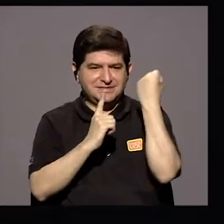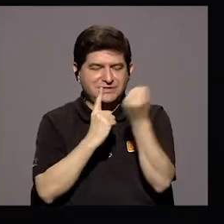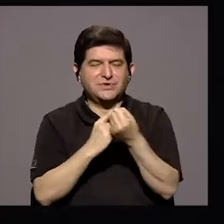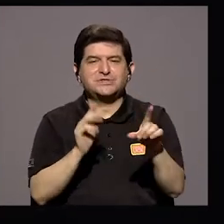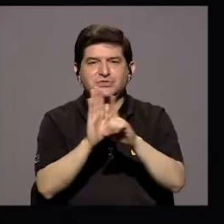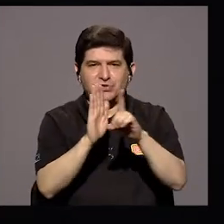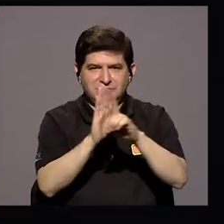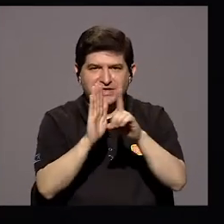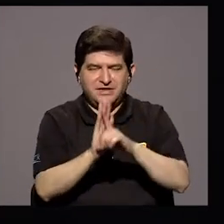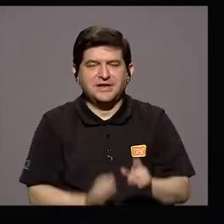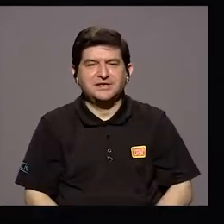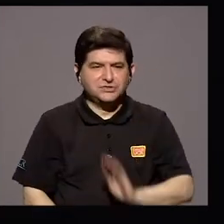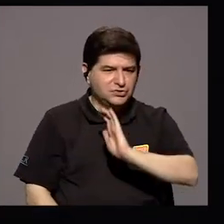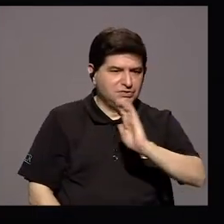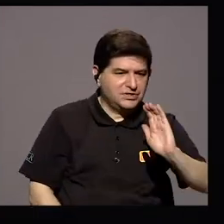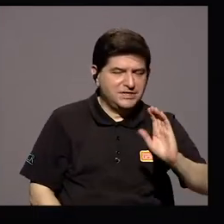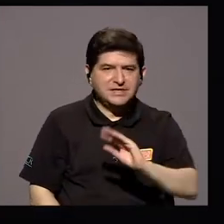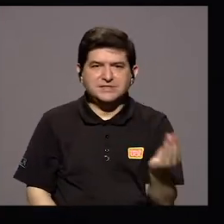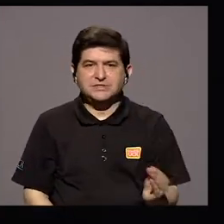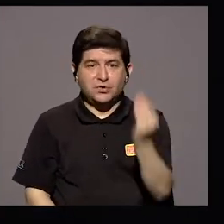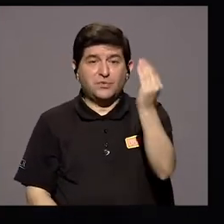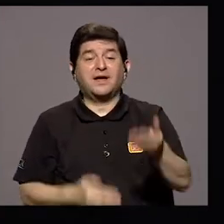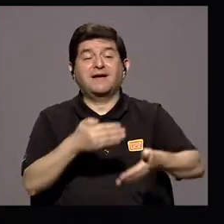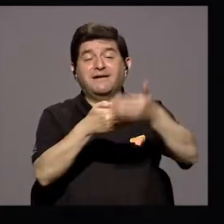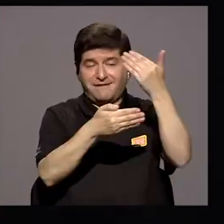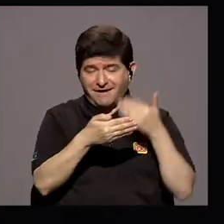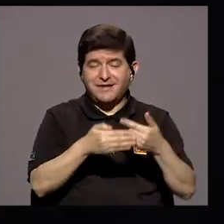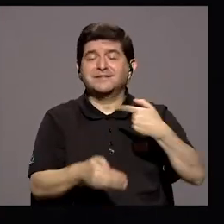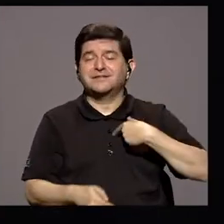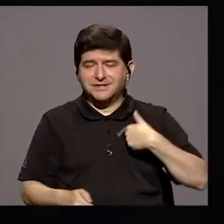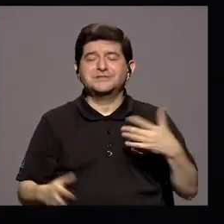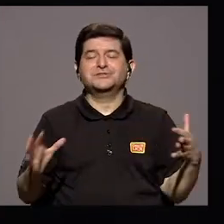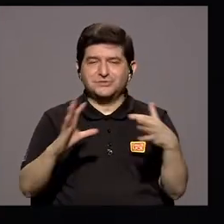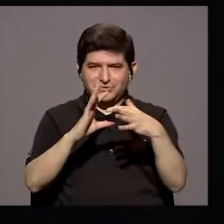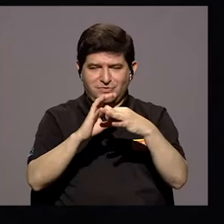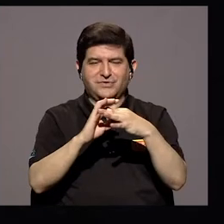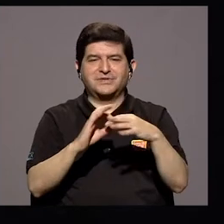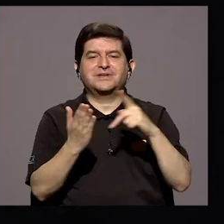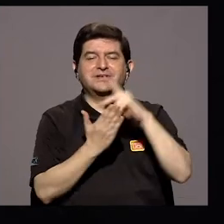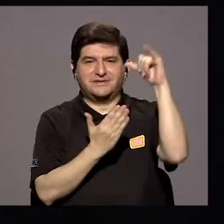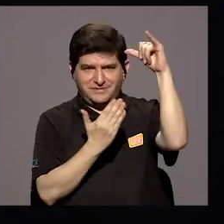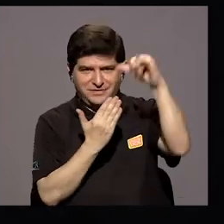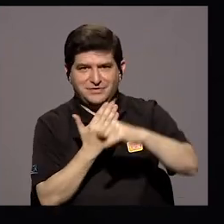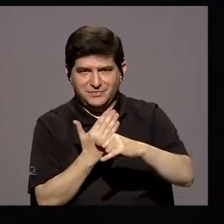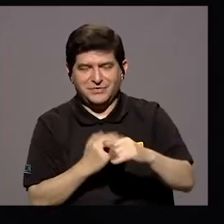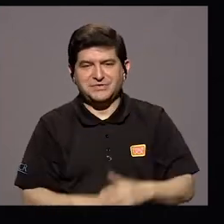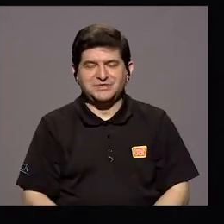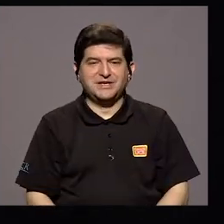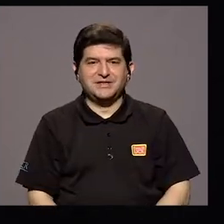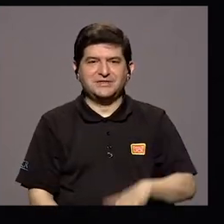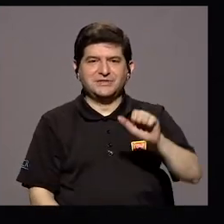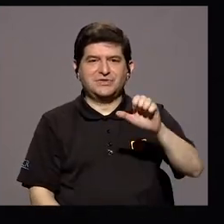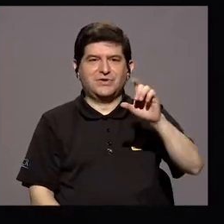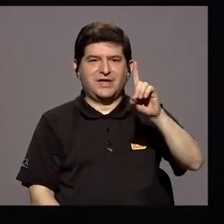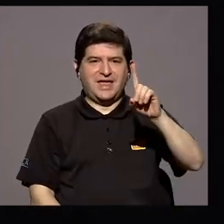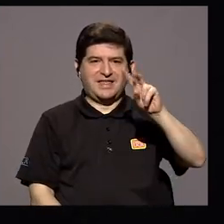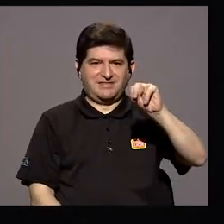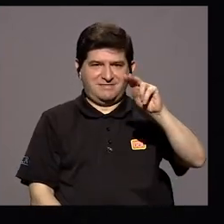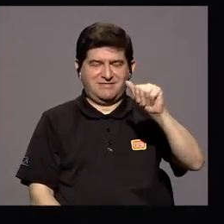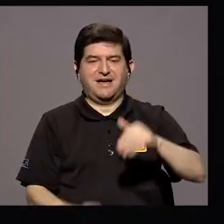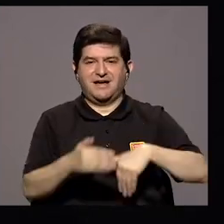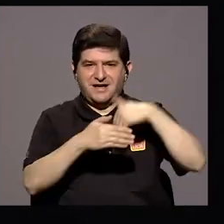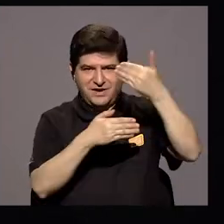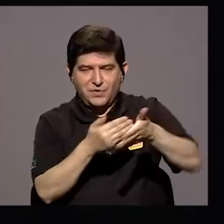Adolescencia Lo fui hace un tiempo atrás porque coordinaba el proyecto ECNA que pasó